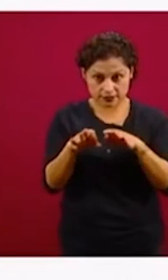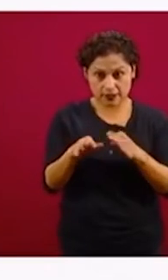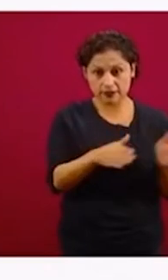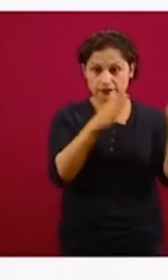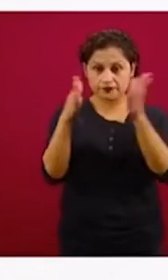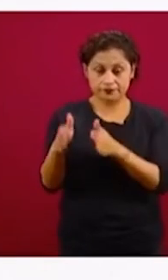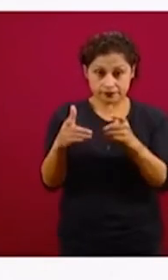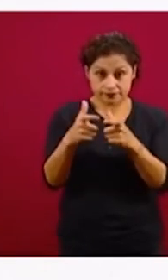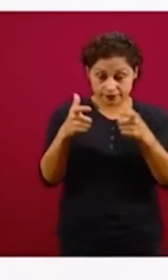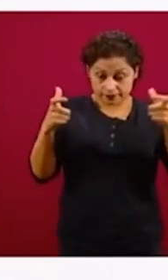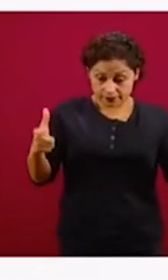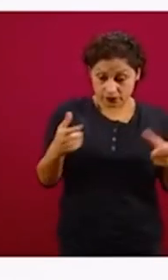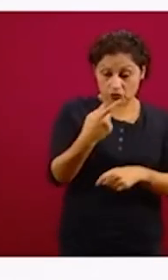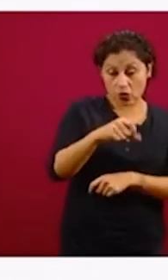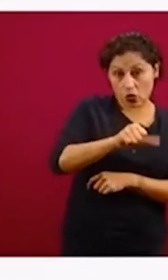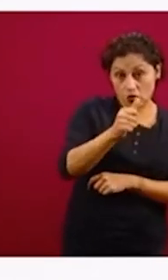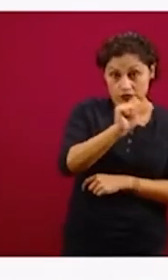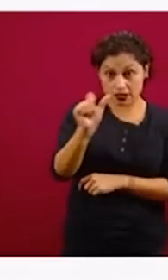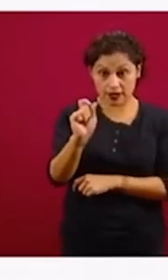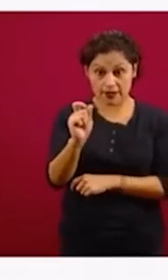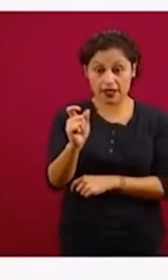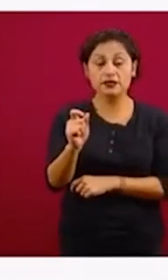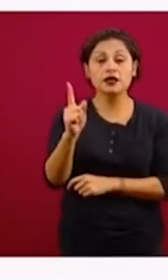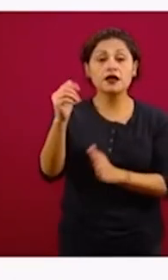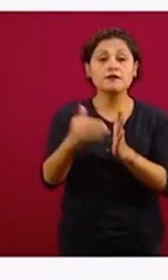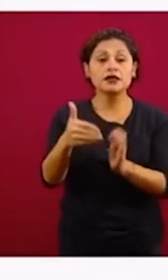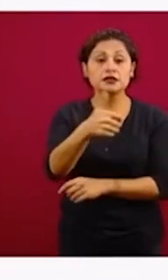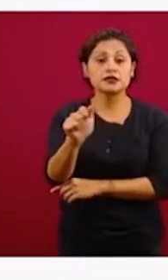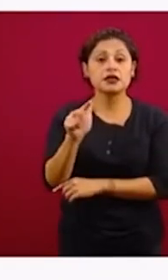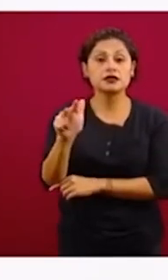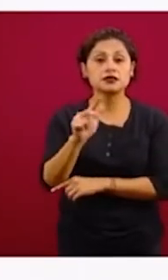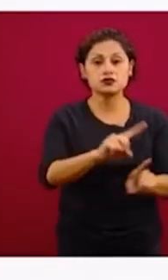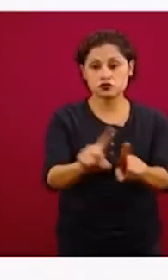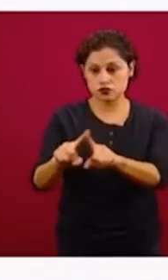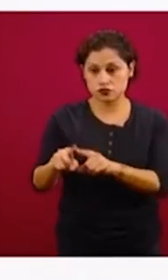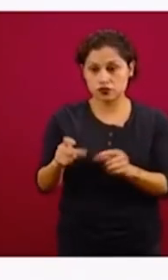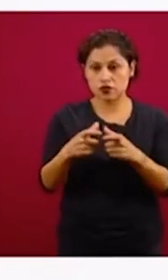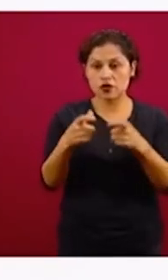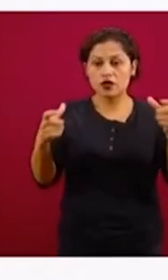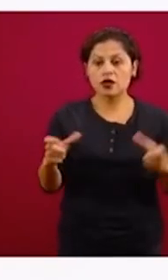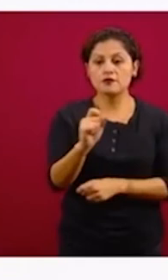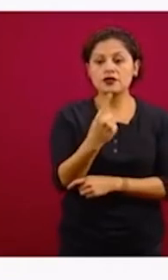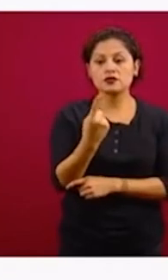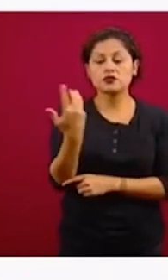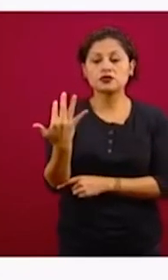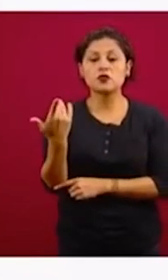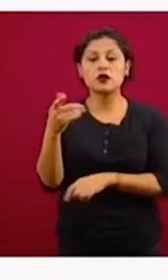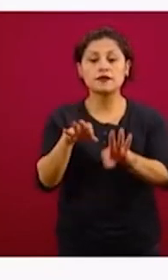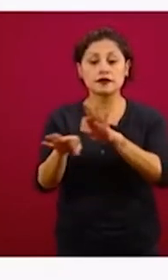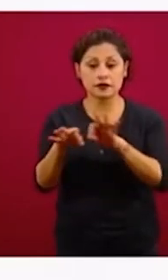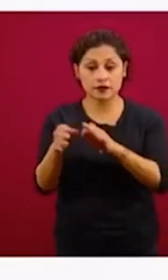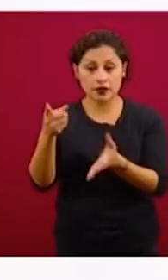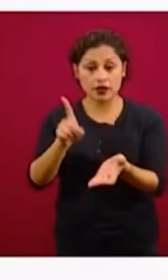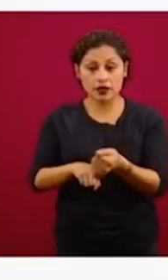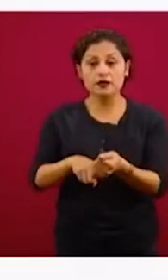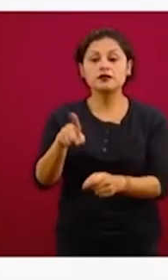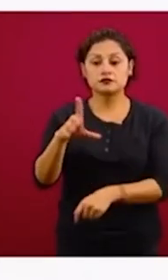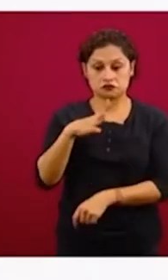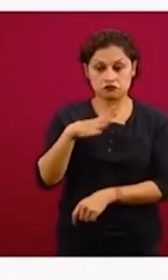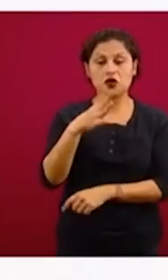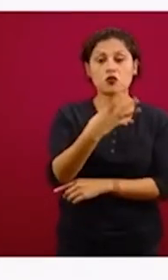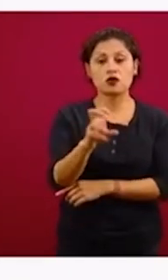11 a 20 trabajadores son mil 618 empresas, de 21 a 50 trabajadores han solicitado y han sido validadas